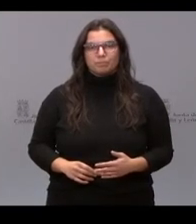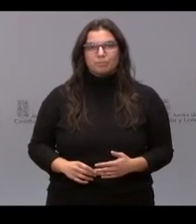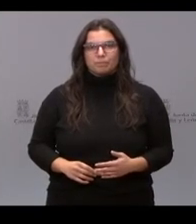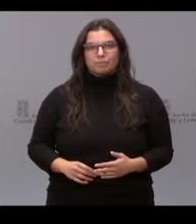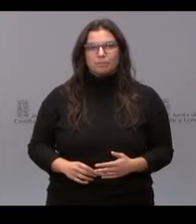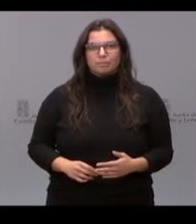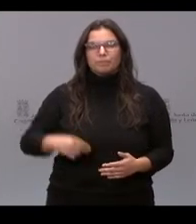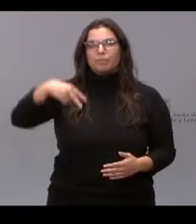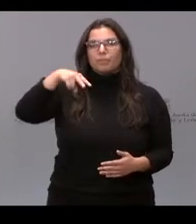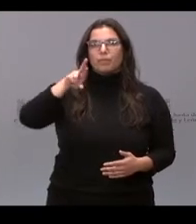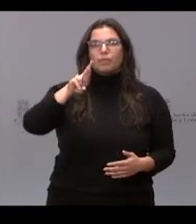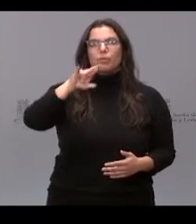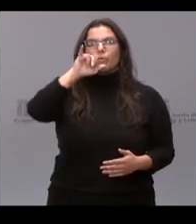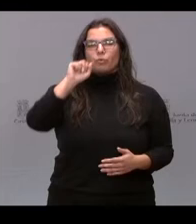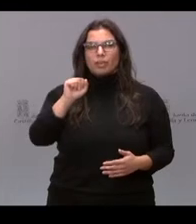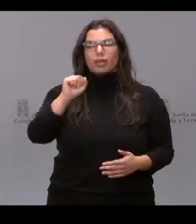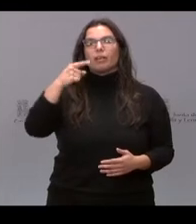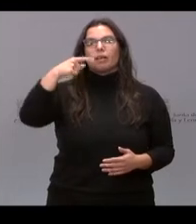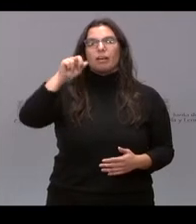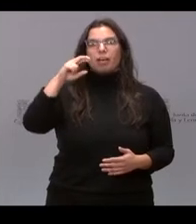Nuria del Valle García Manuelda